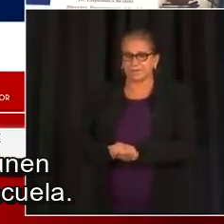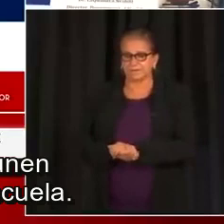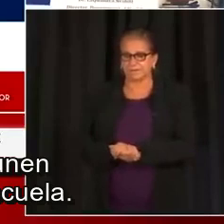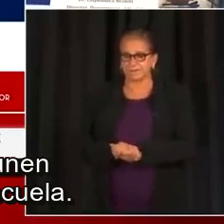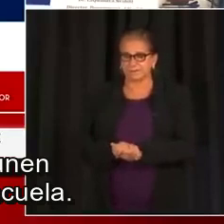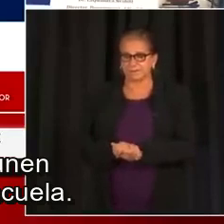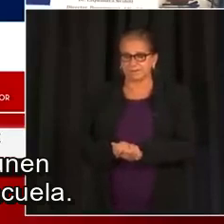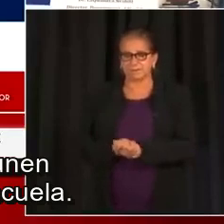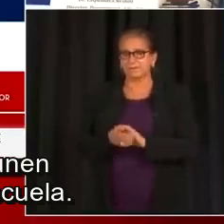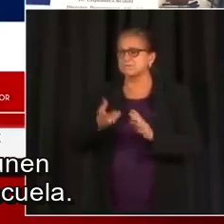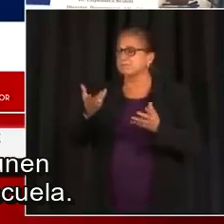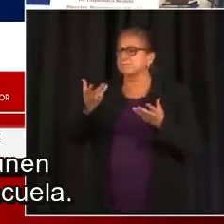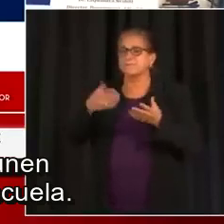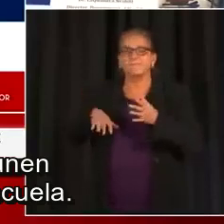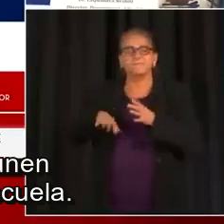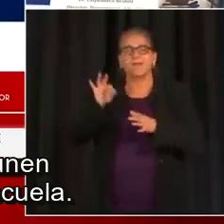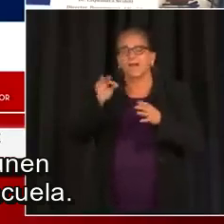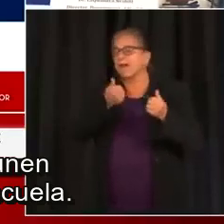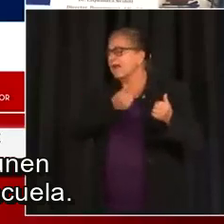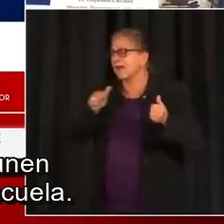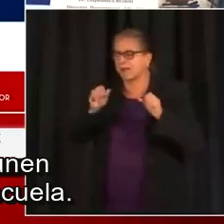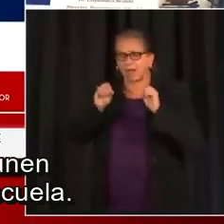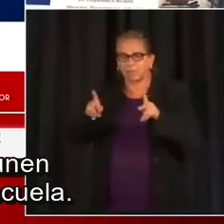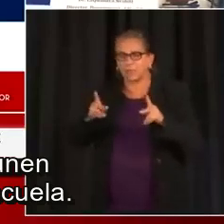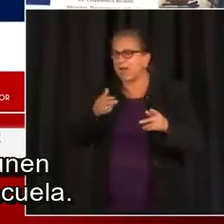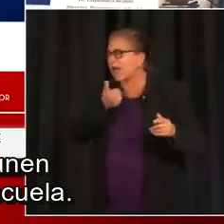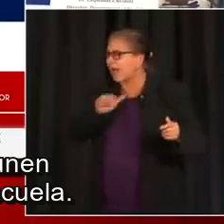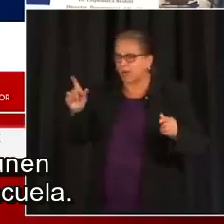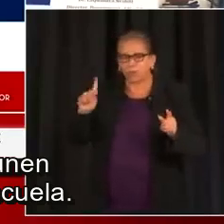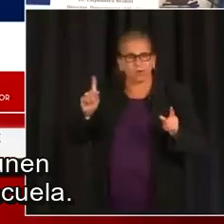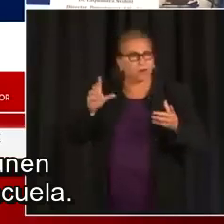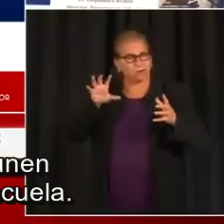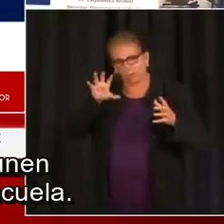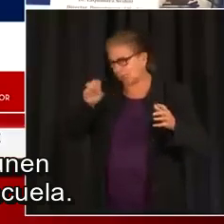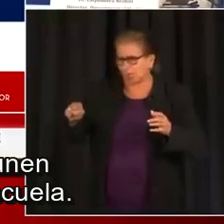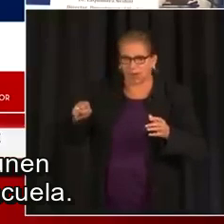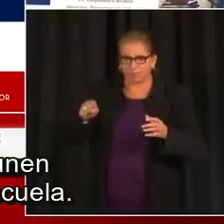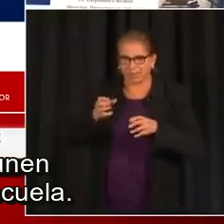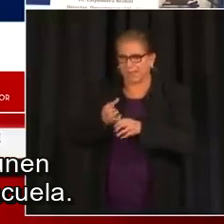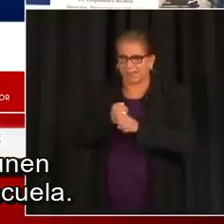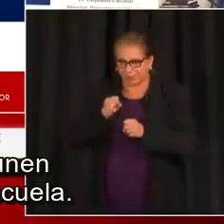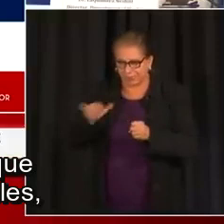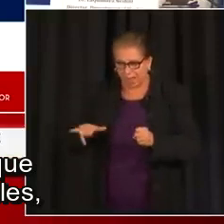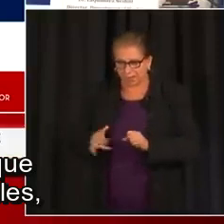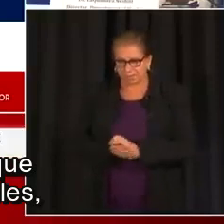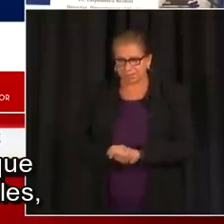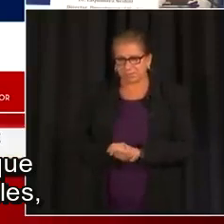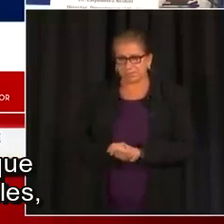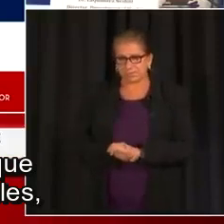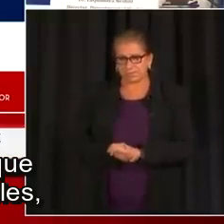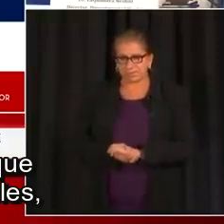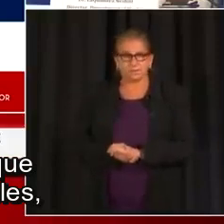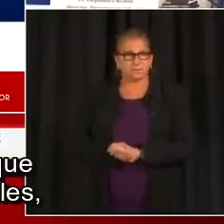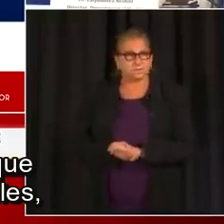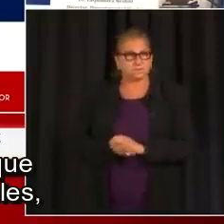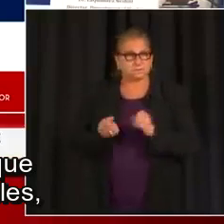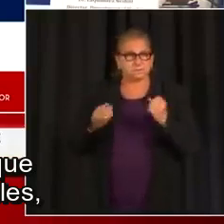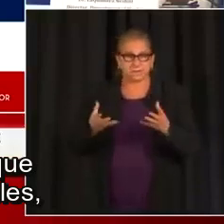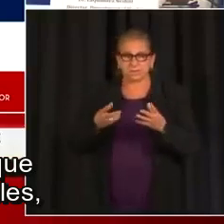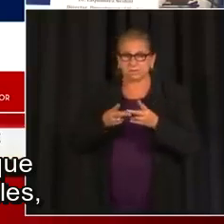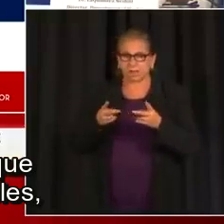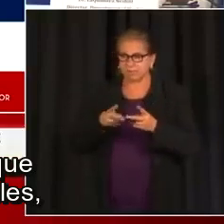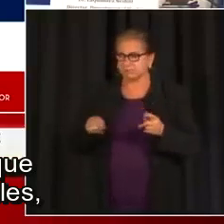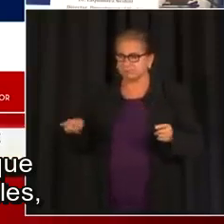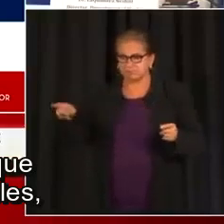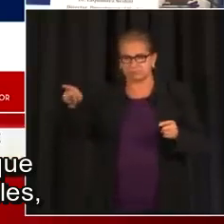familias les pongan las vacunas a sus hijos a tiempo antes de la escuela. Las familias también notarán que los